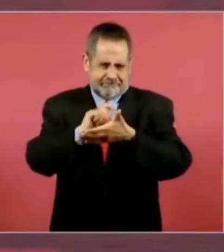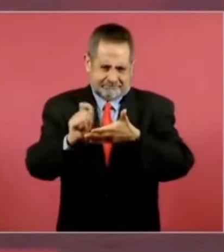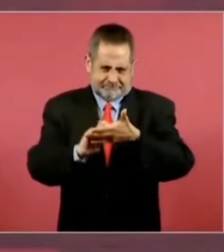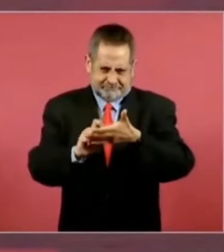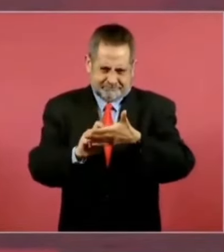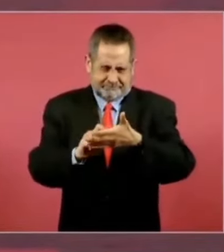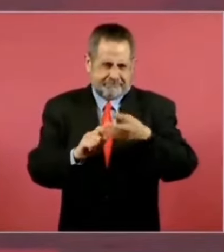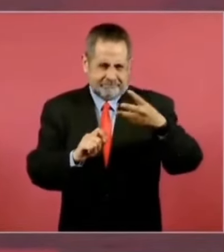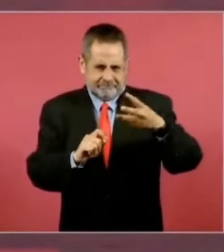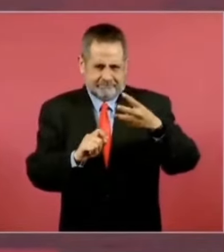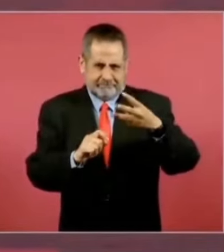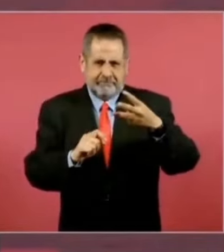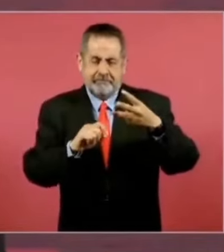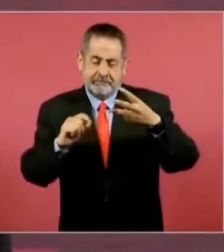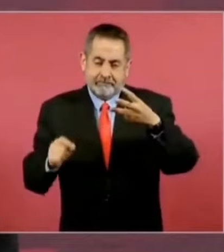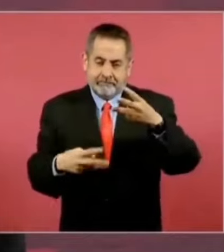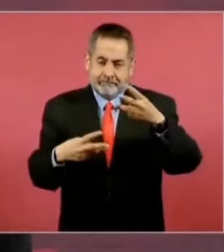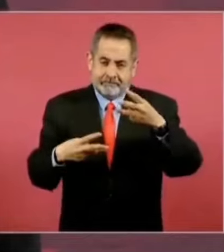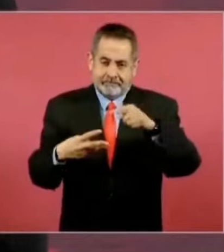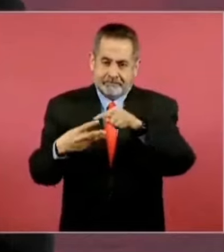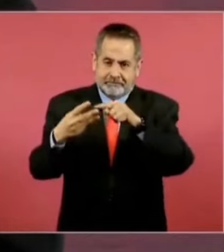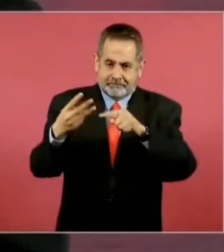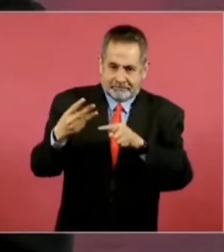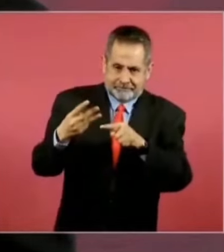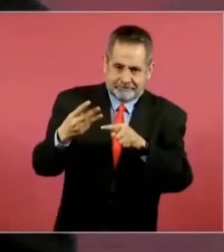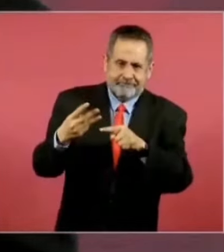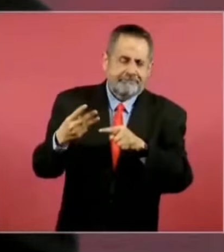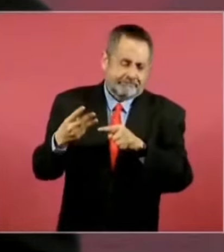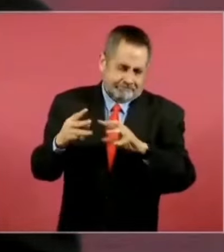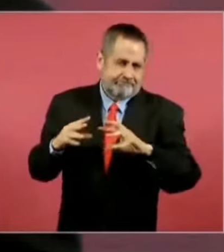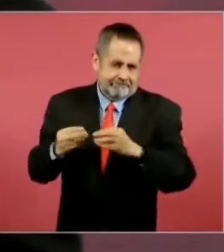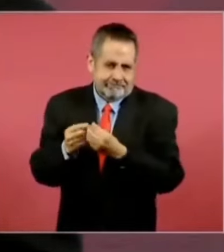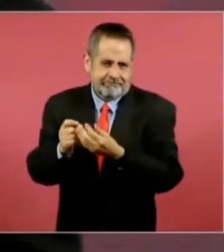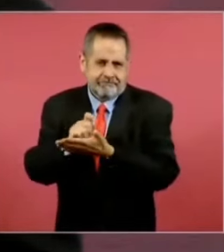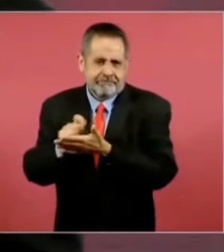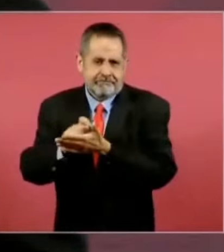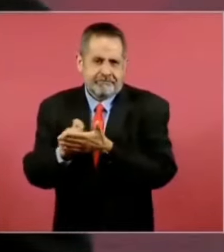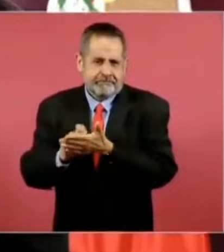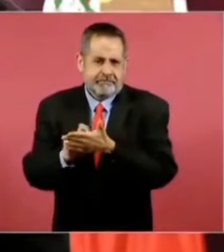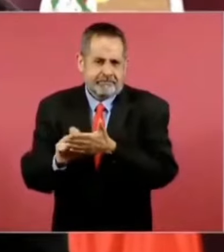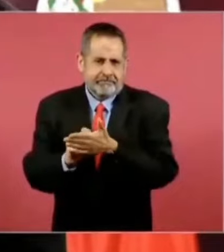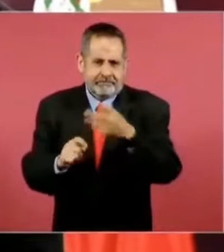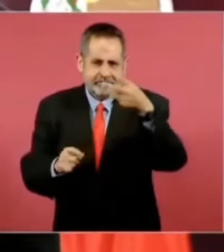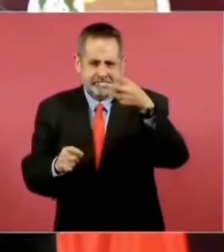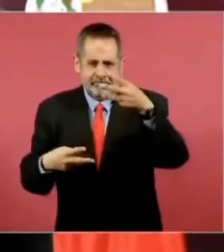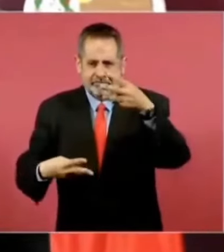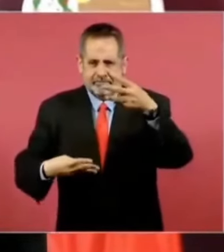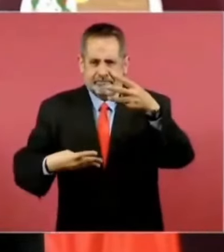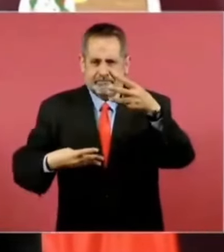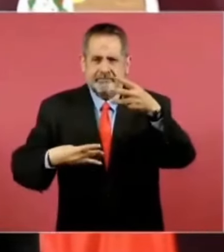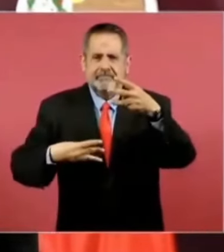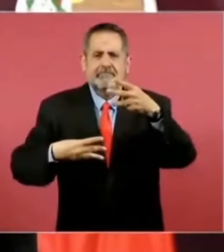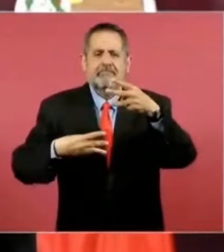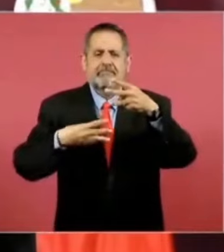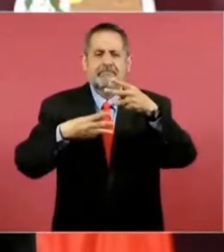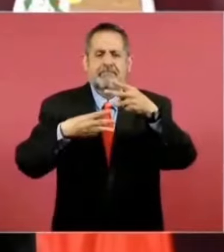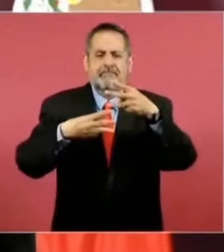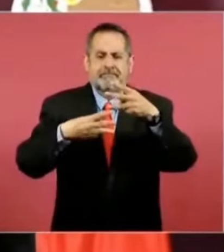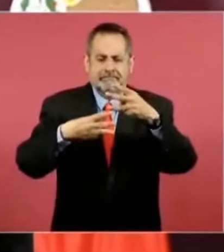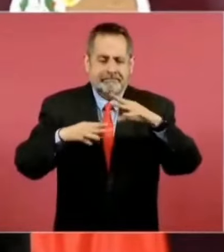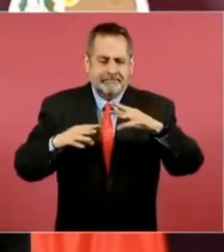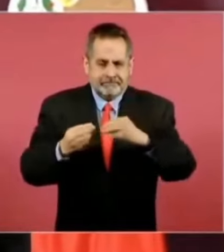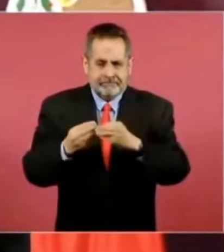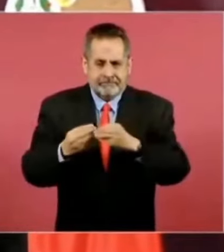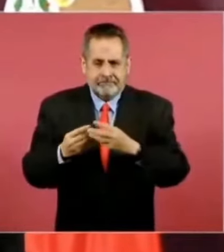y debí hacer los otros tres años, pero